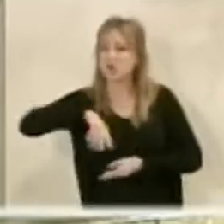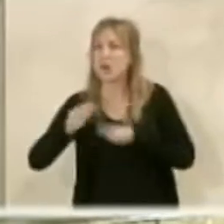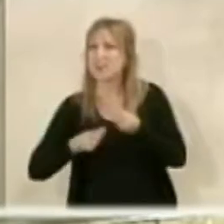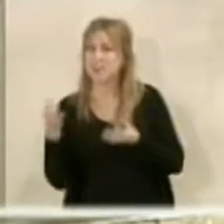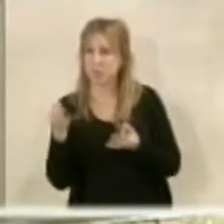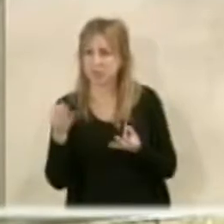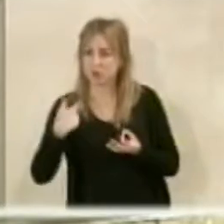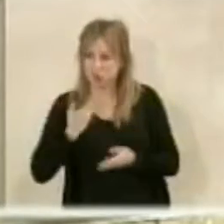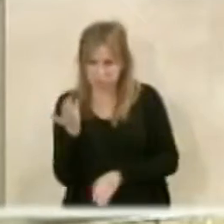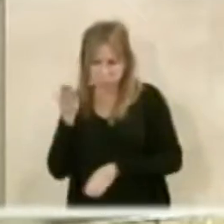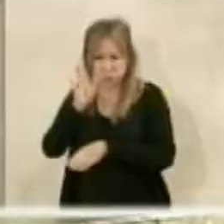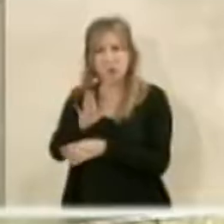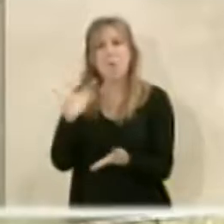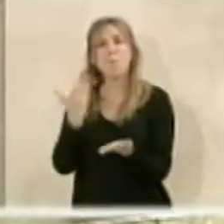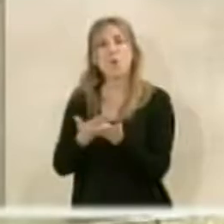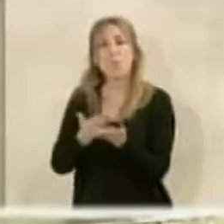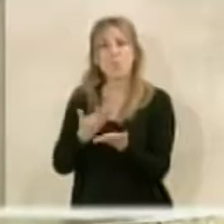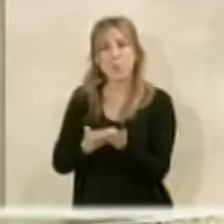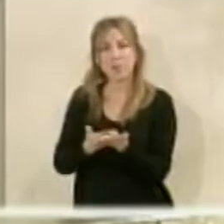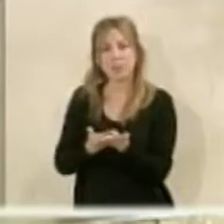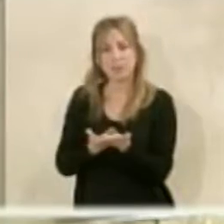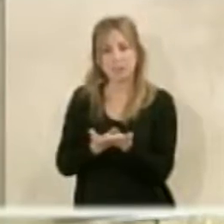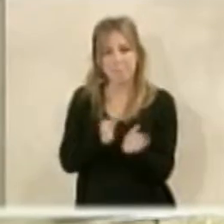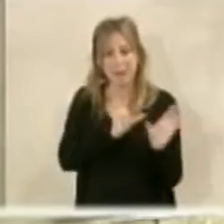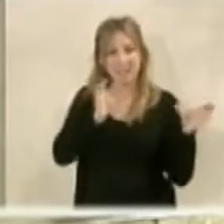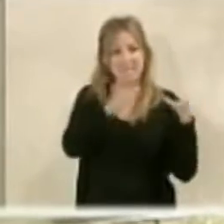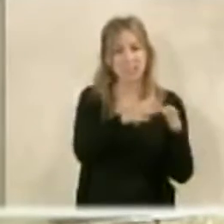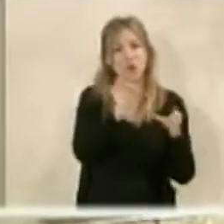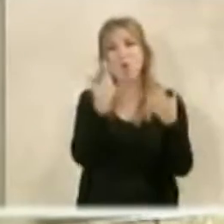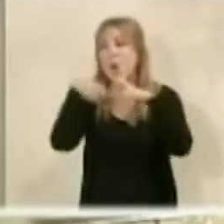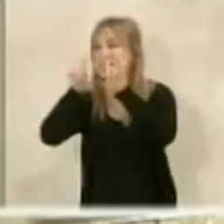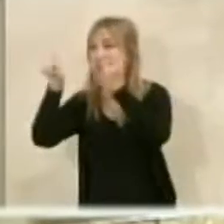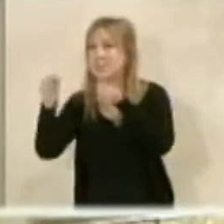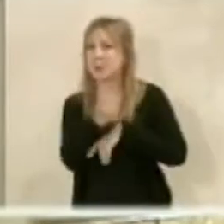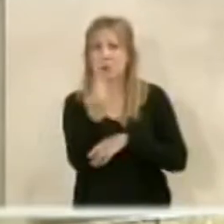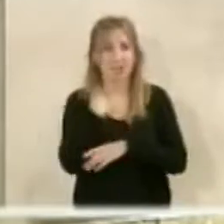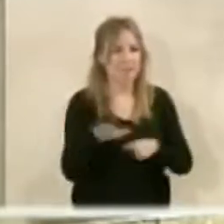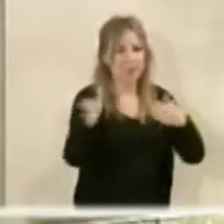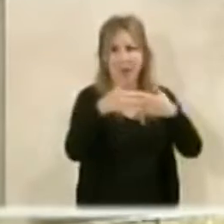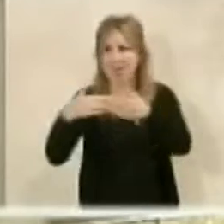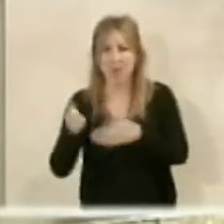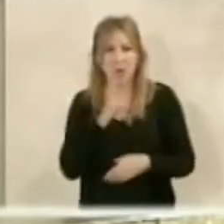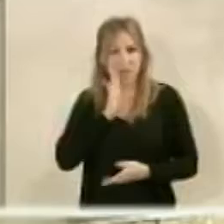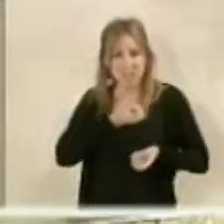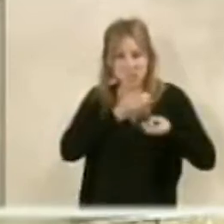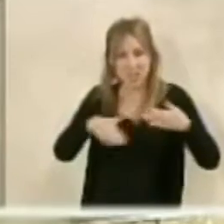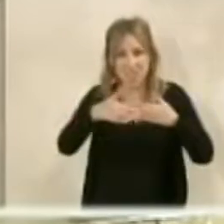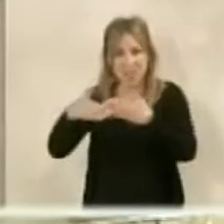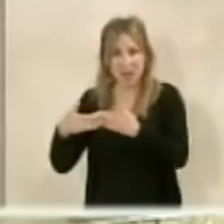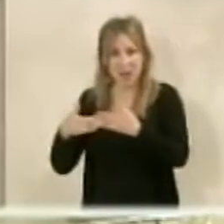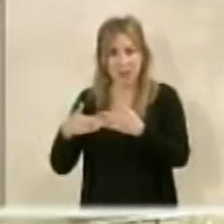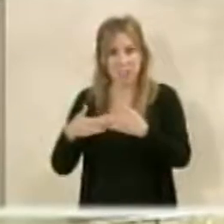poner encima de la mesa propuestas para que ese sector o esas empresas que usted dice ya que van a cerrarse, usted está